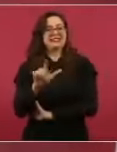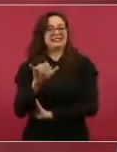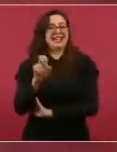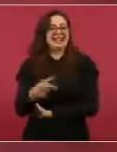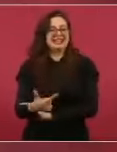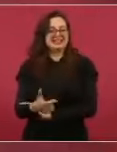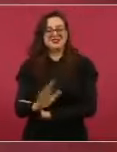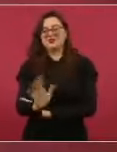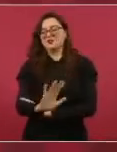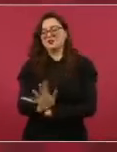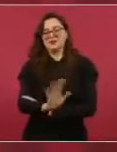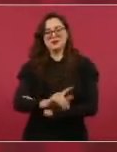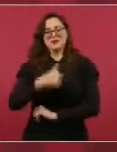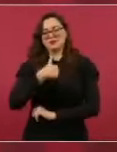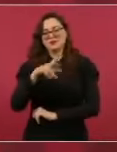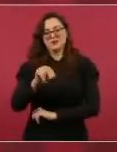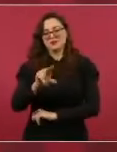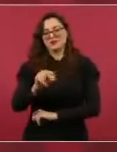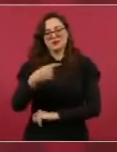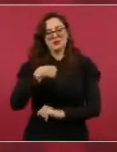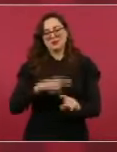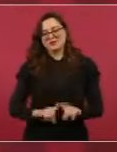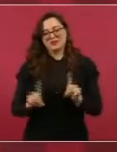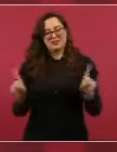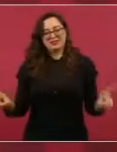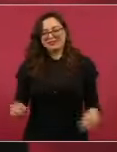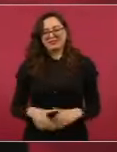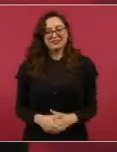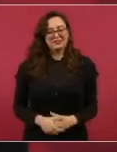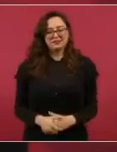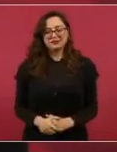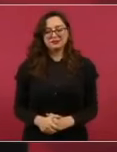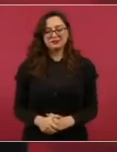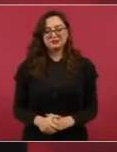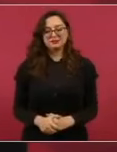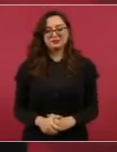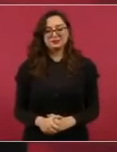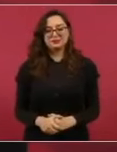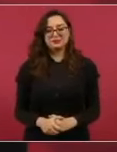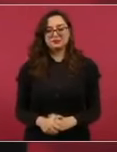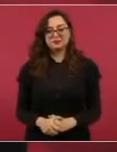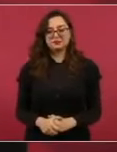No, no, no, nosotros tenemos una